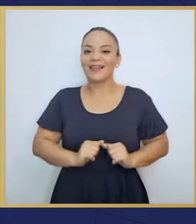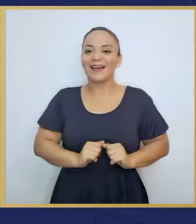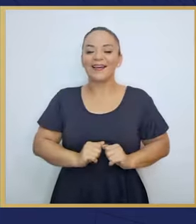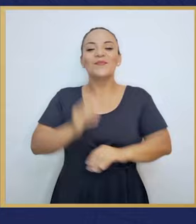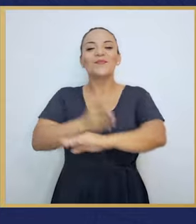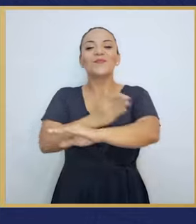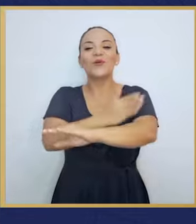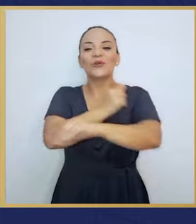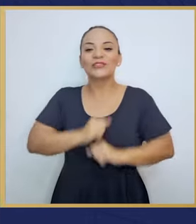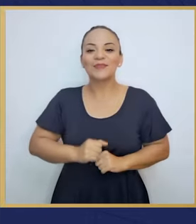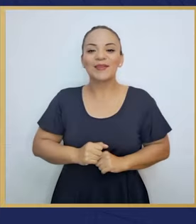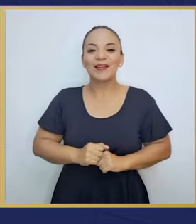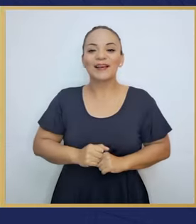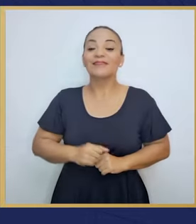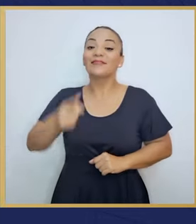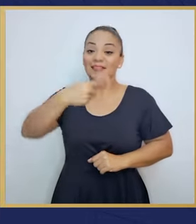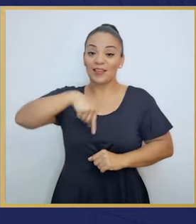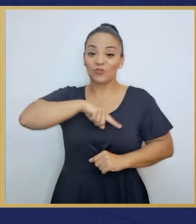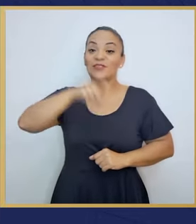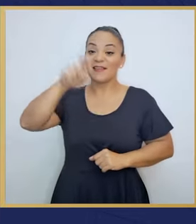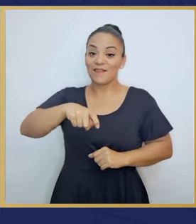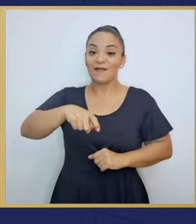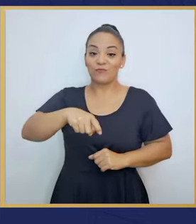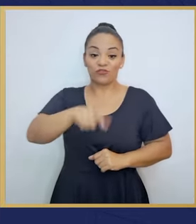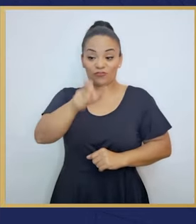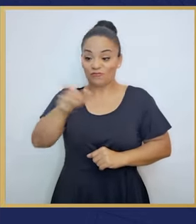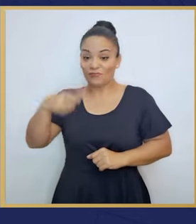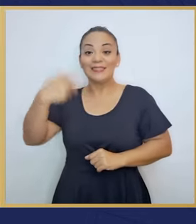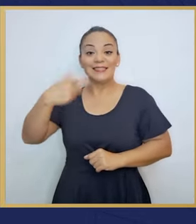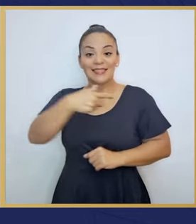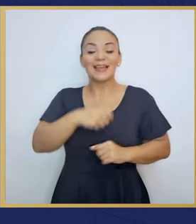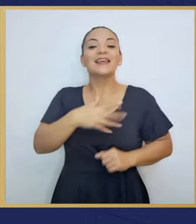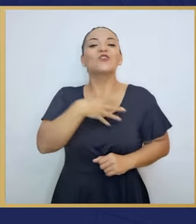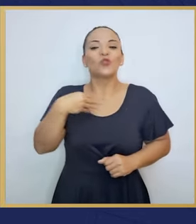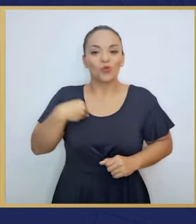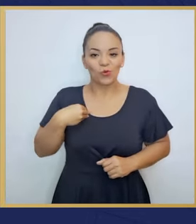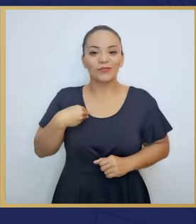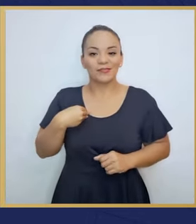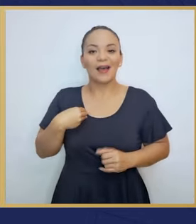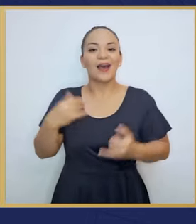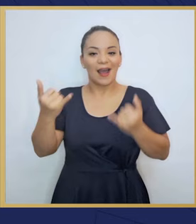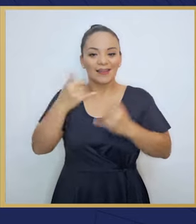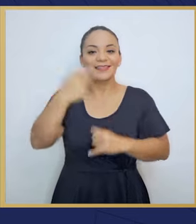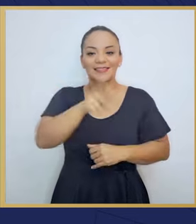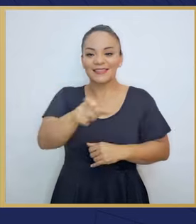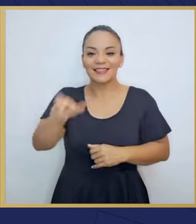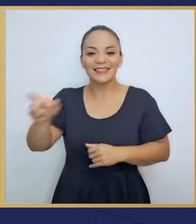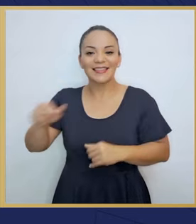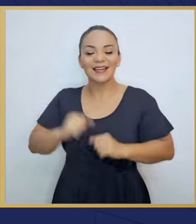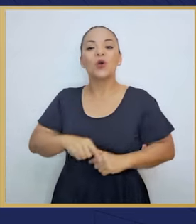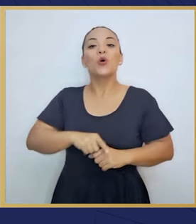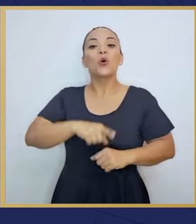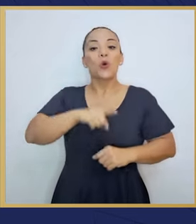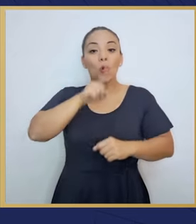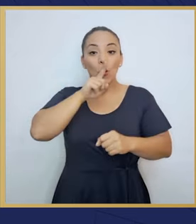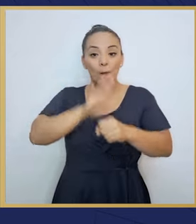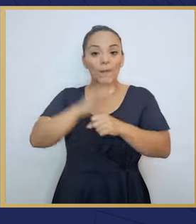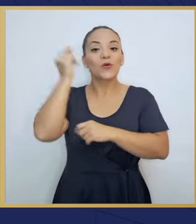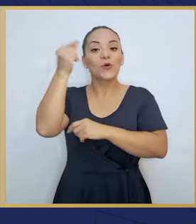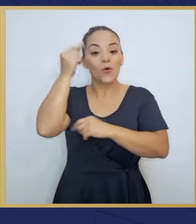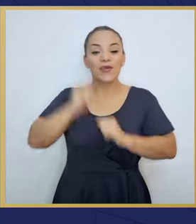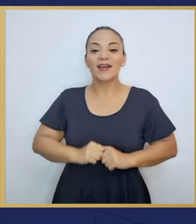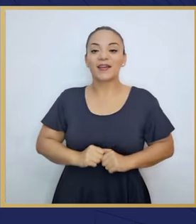merecemos ser y que nos gusta tanto ser. Este gobierno está comprometido, ministra, no vamos a